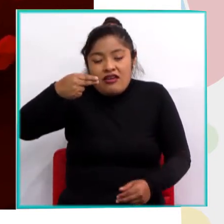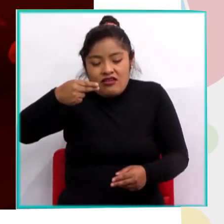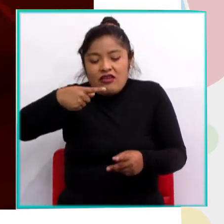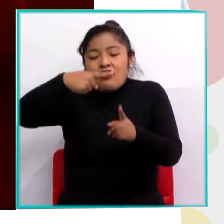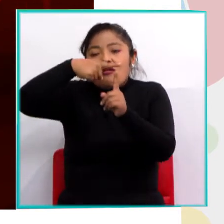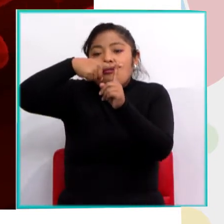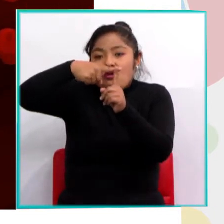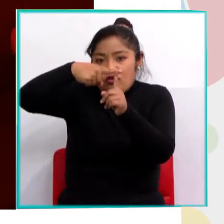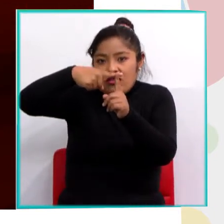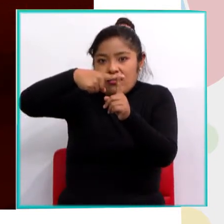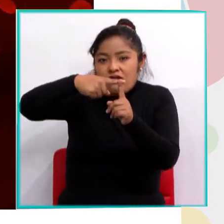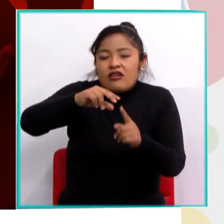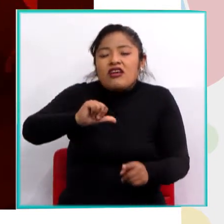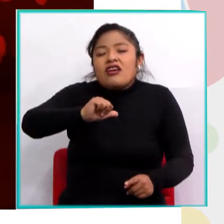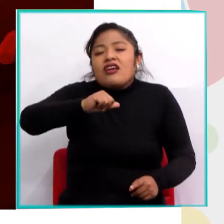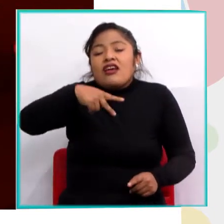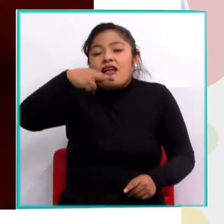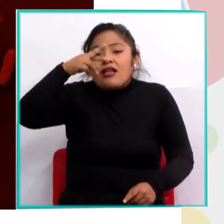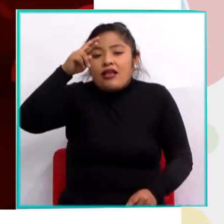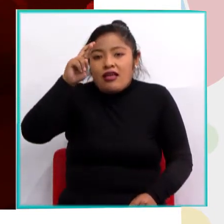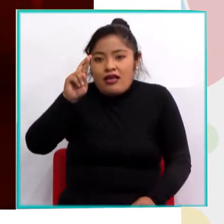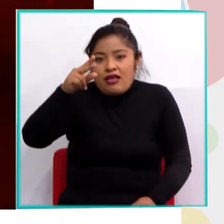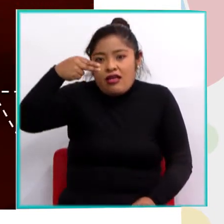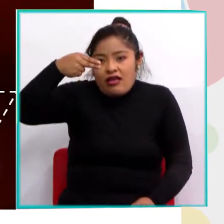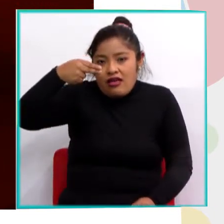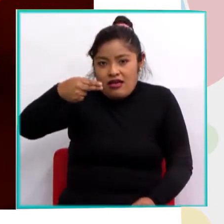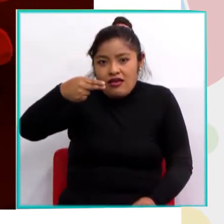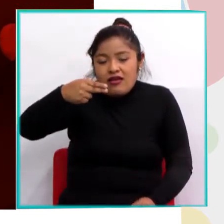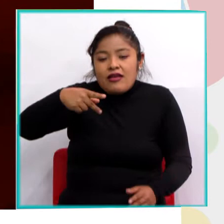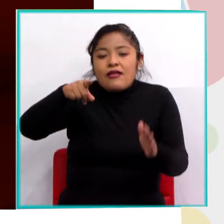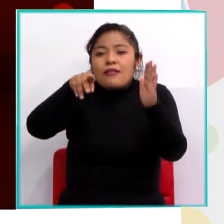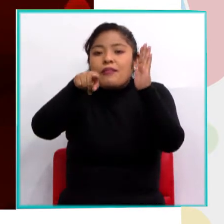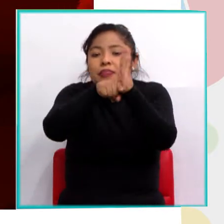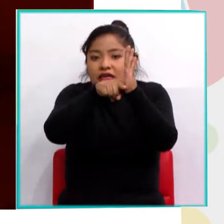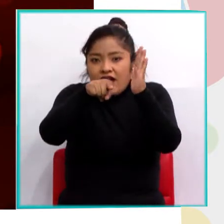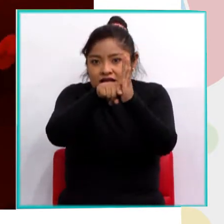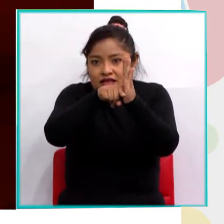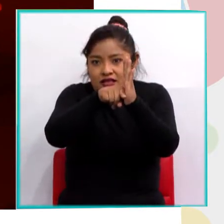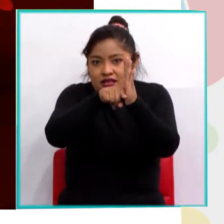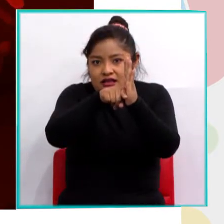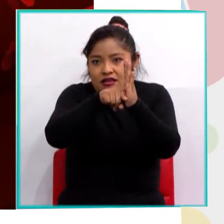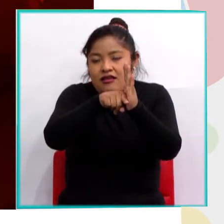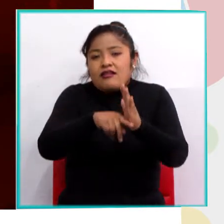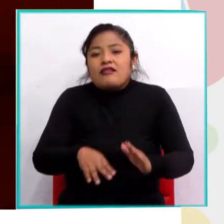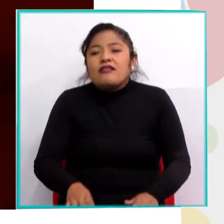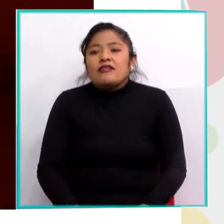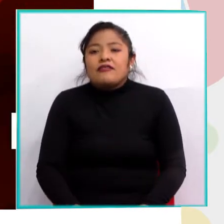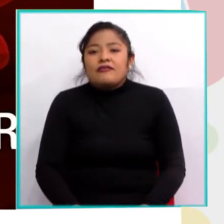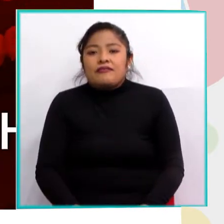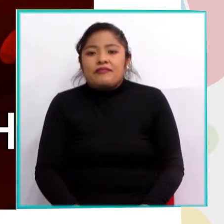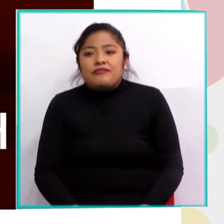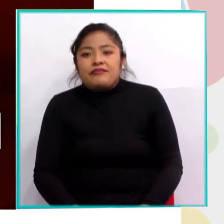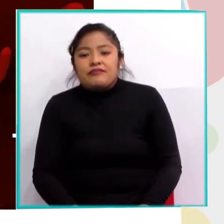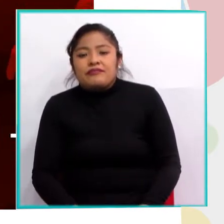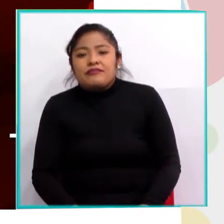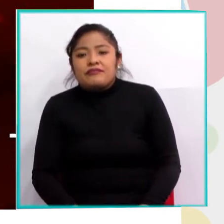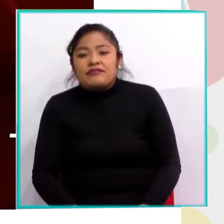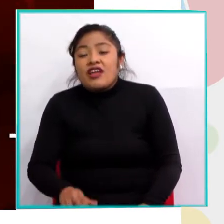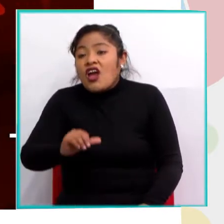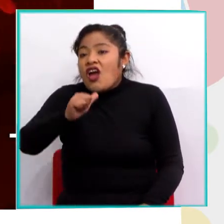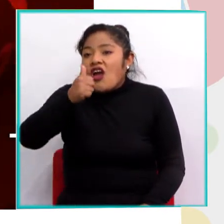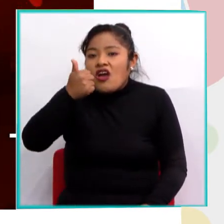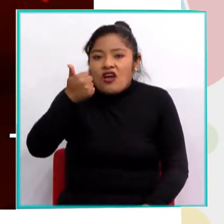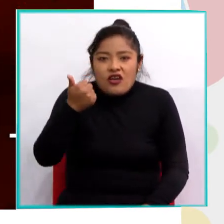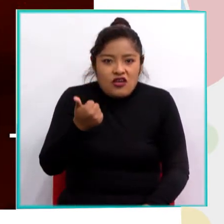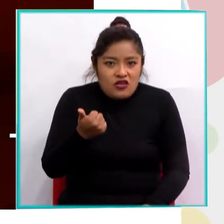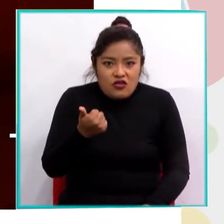negativo. Este también se va a llamar factor RH. Es otro tipo de sangre